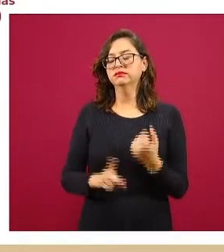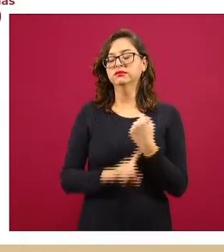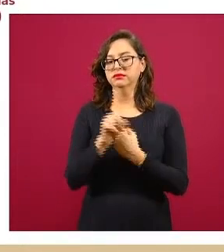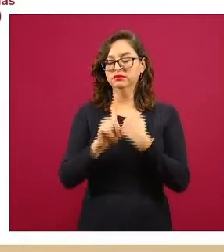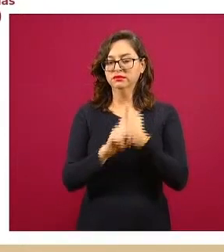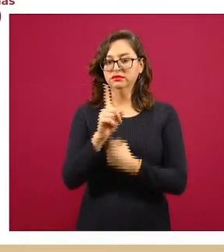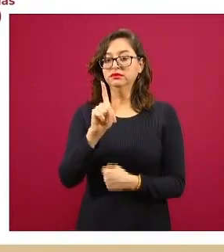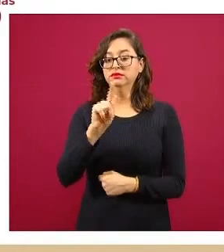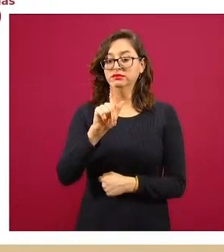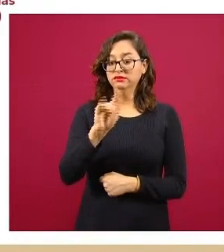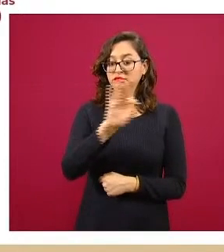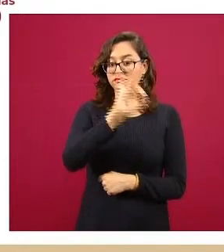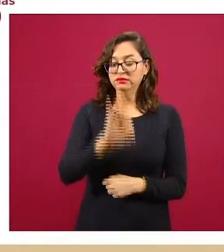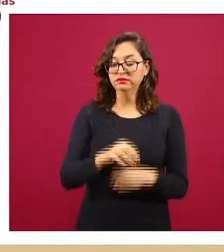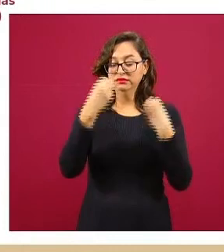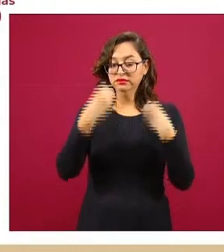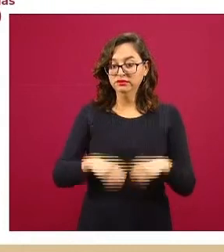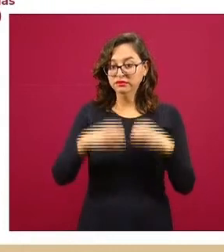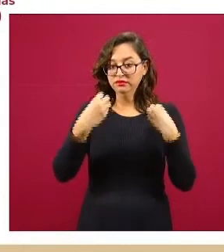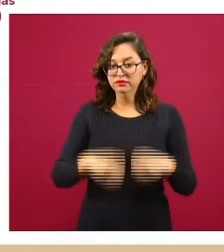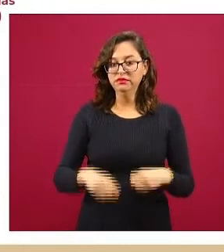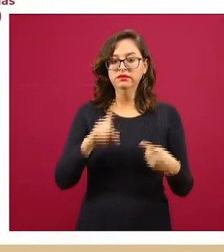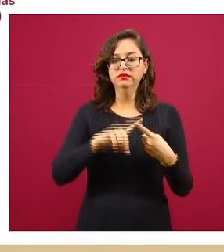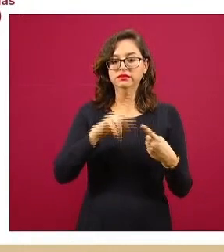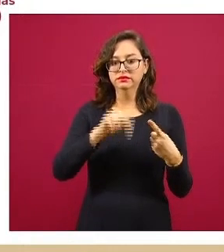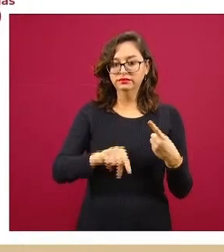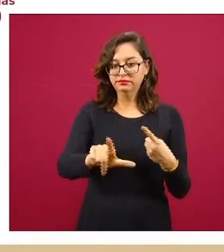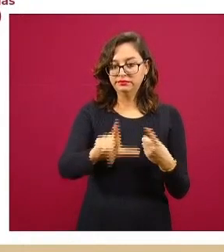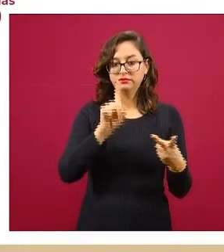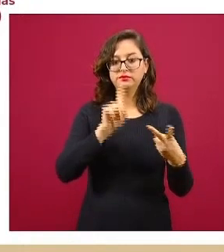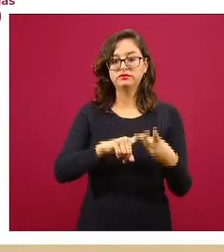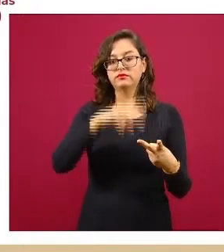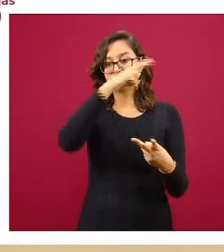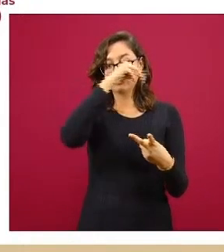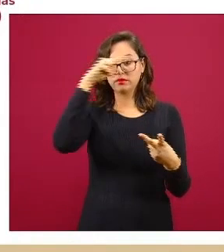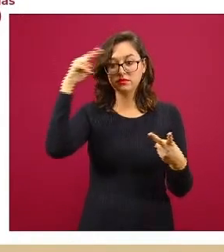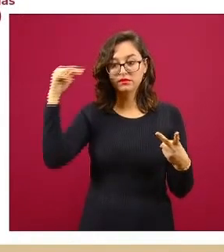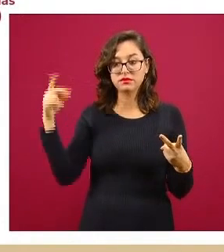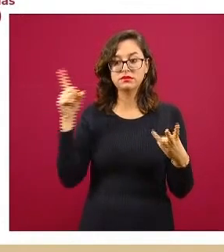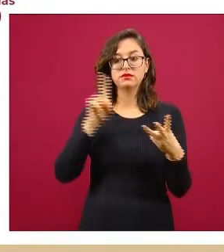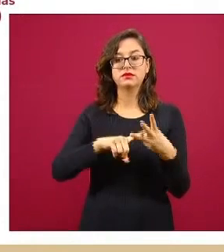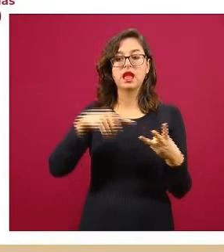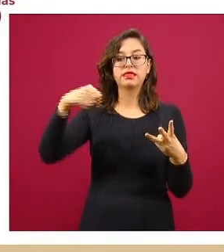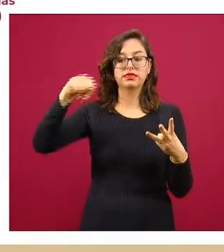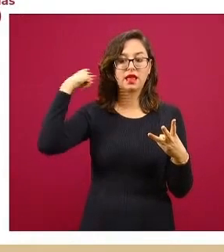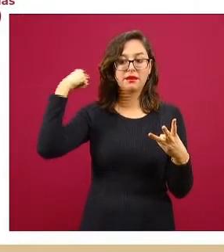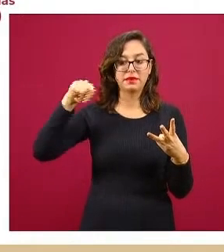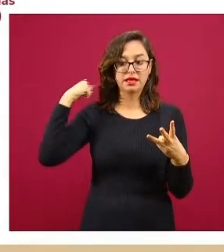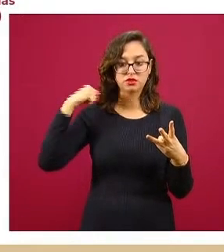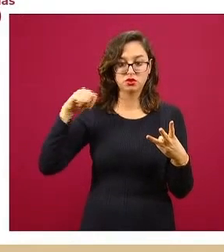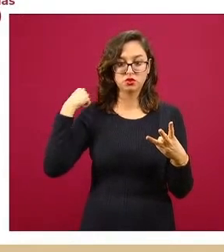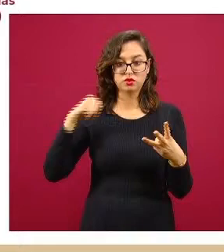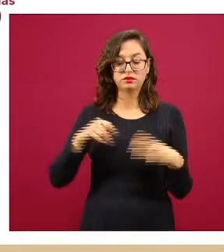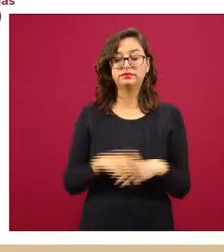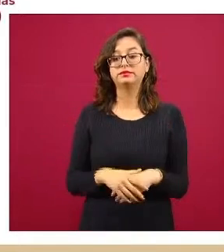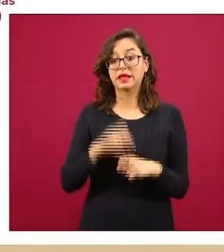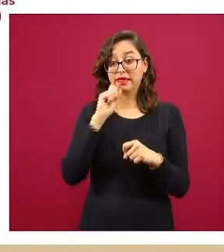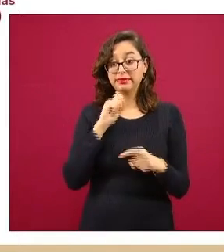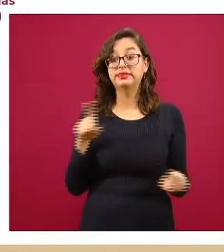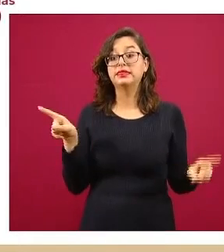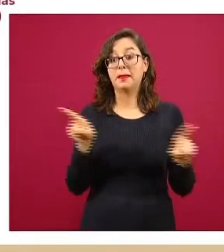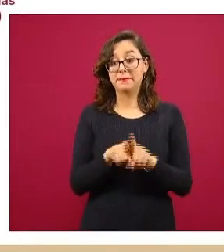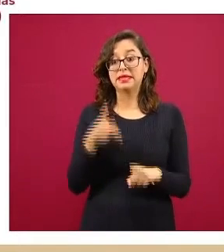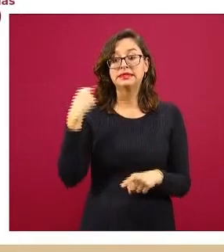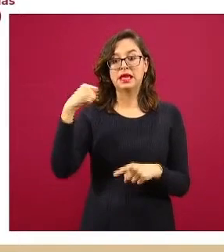límite de precaución, son Nuevo León, Nayarit y Tabasco. Tabasco también hubo una controversia de